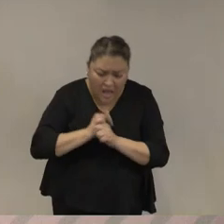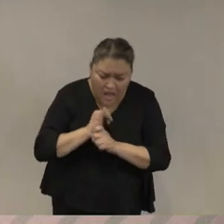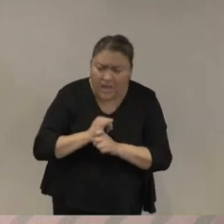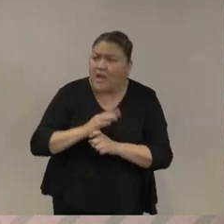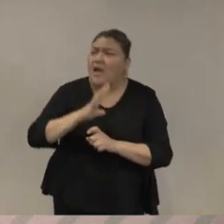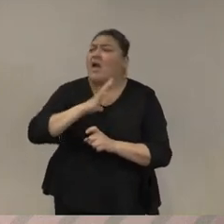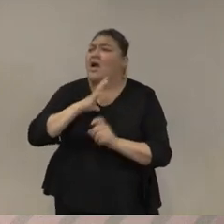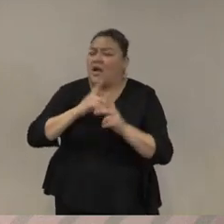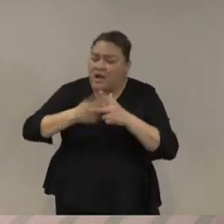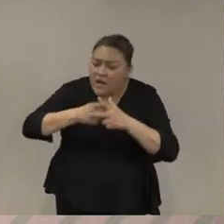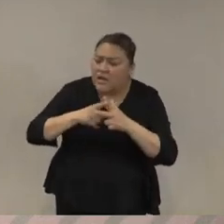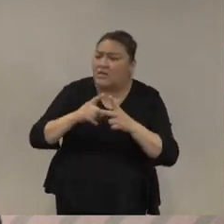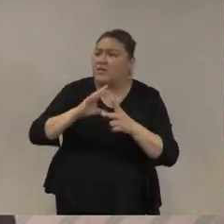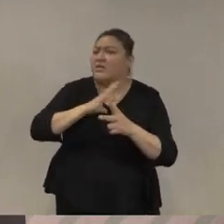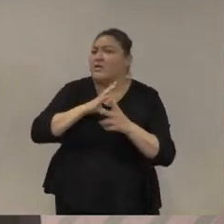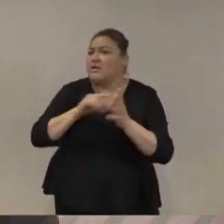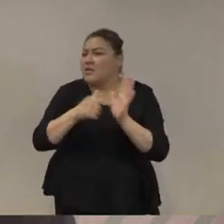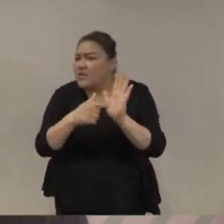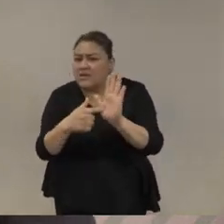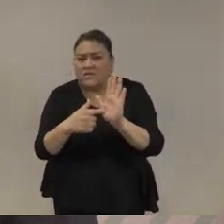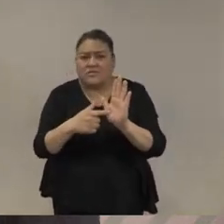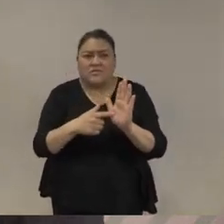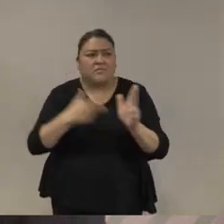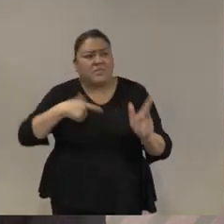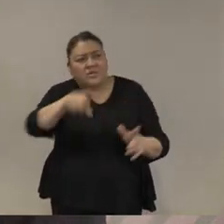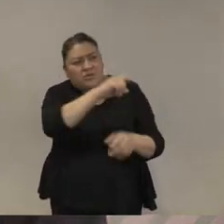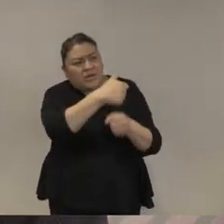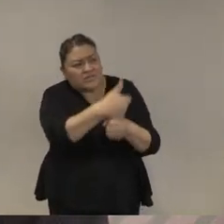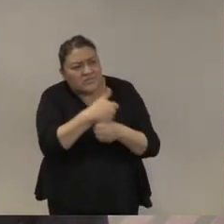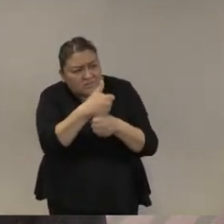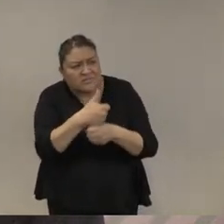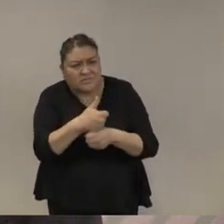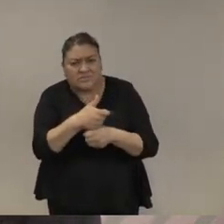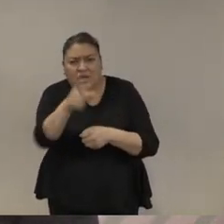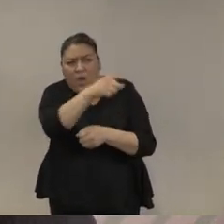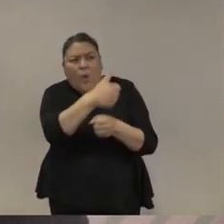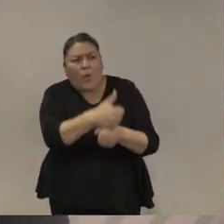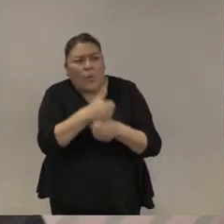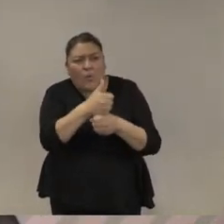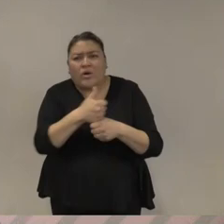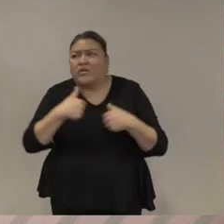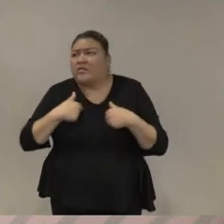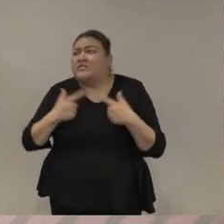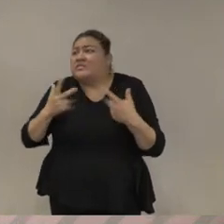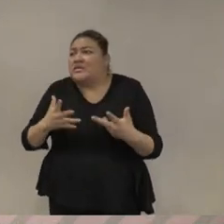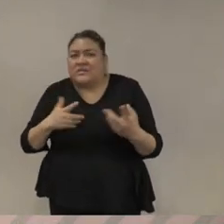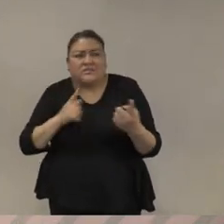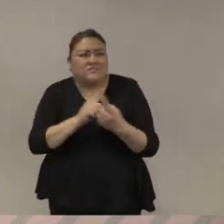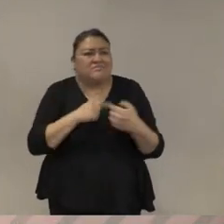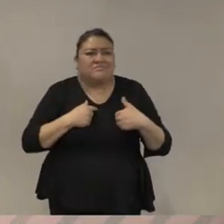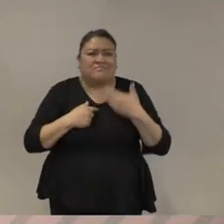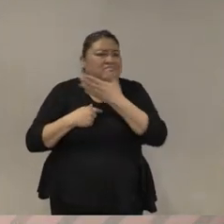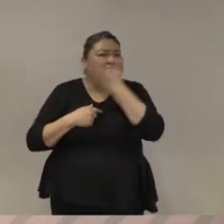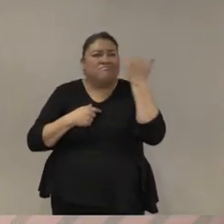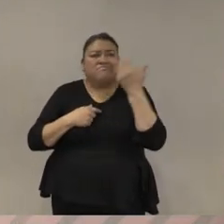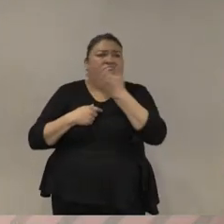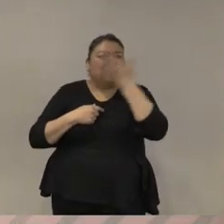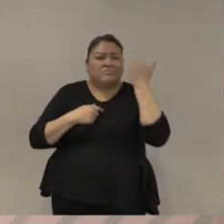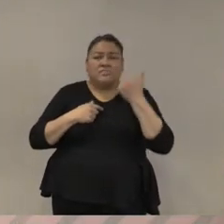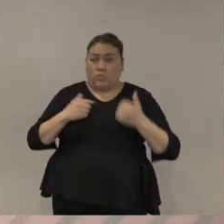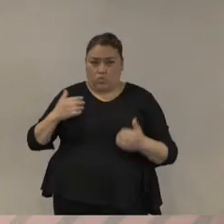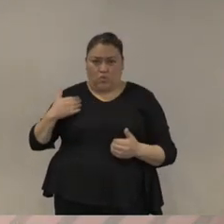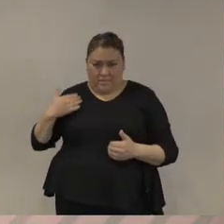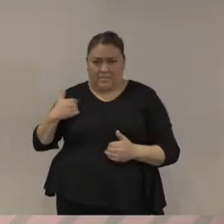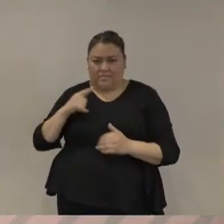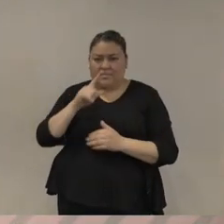información con el sufrimiento con las víctimas yo puse un tweet hace unos días en donde dije